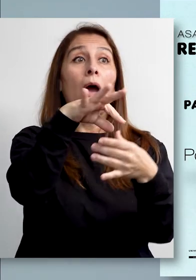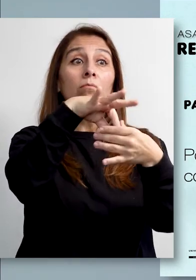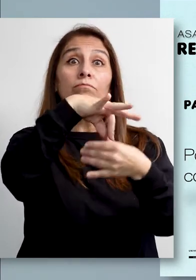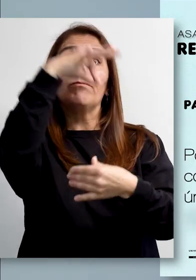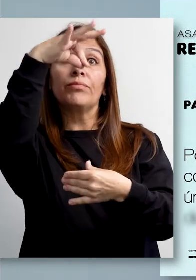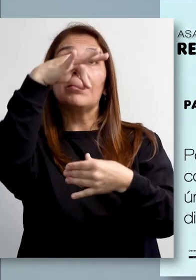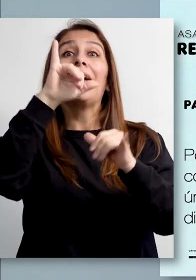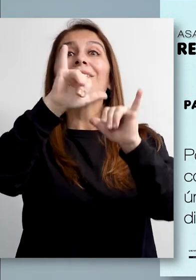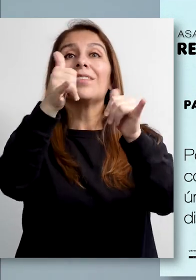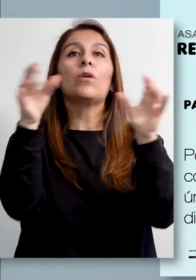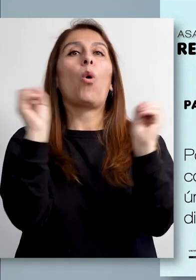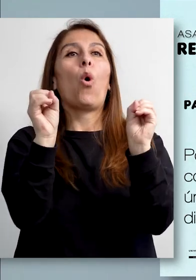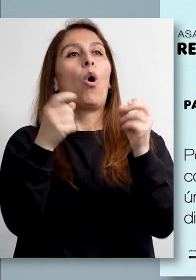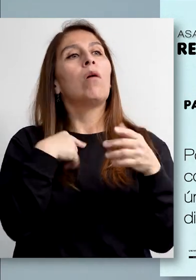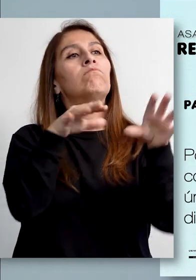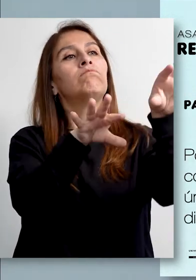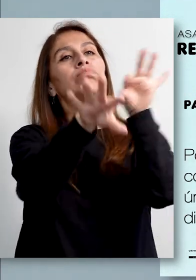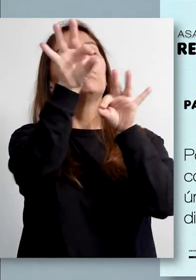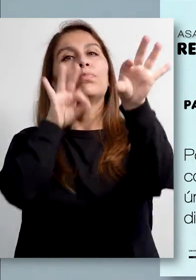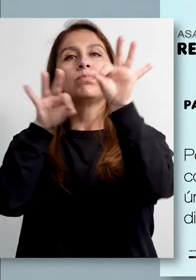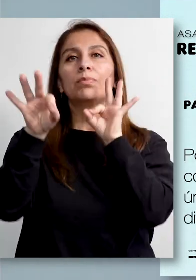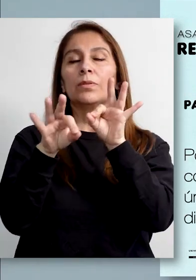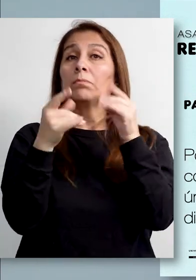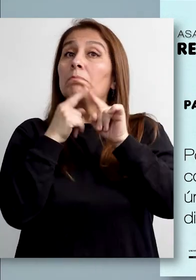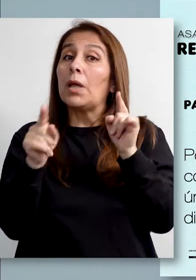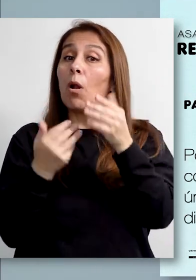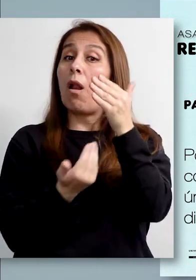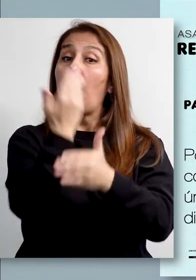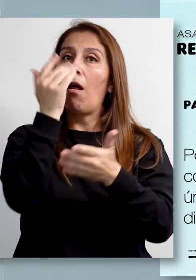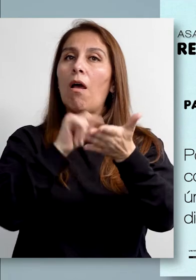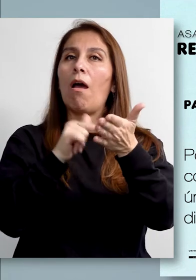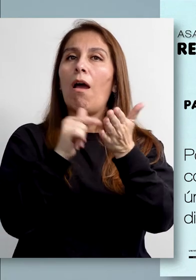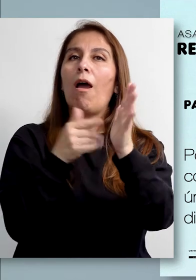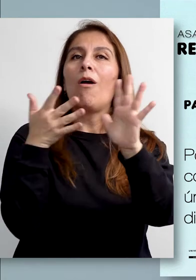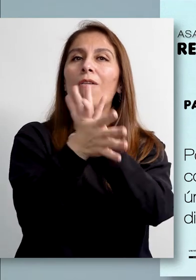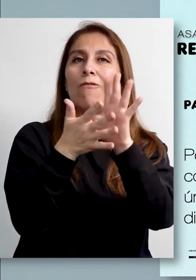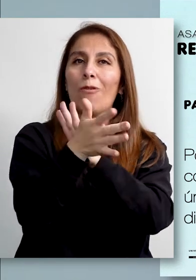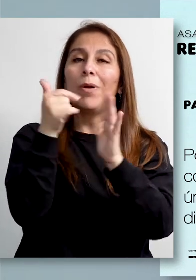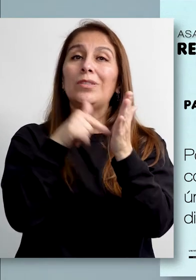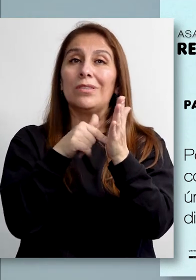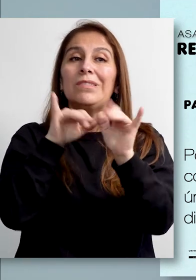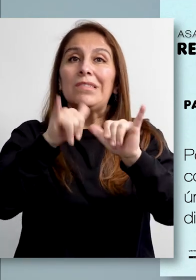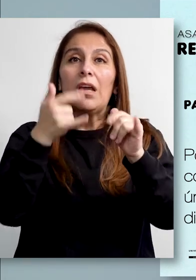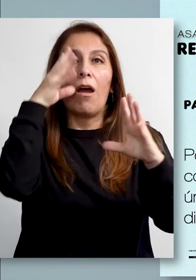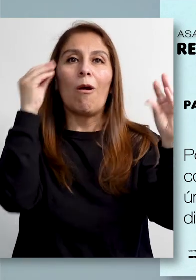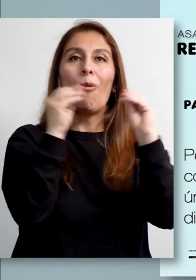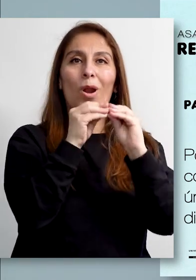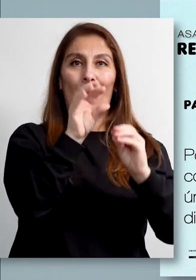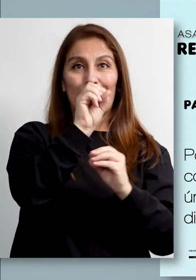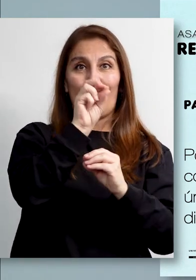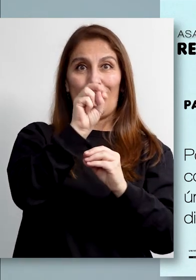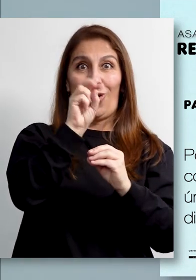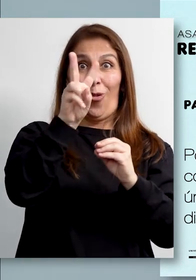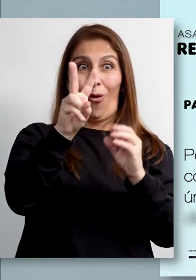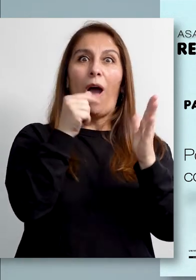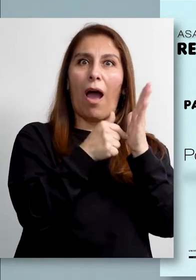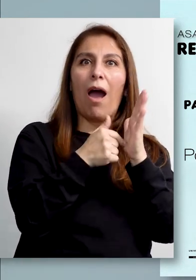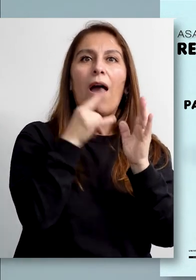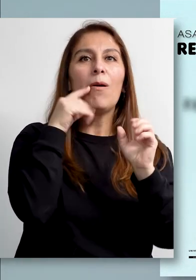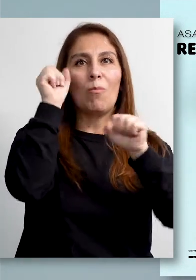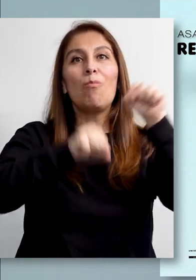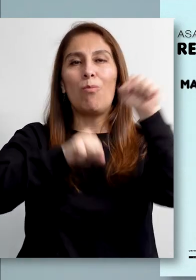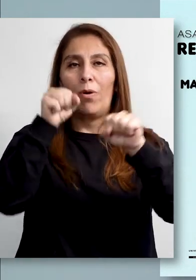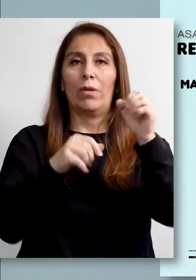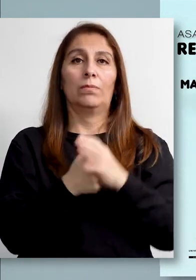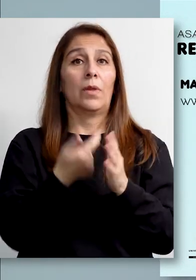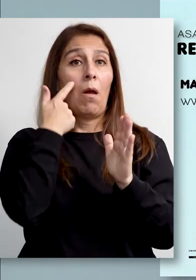electores, únicamente si han solicitado la actualización de sus datos conforme a la circular en mención. Para mayor información,